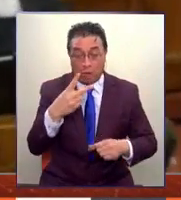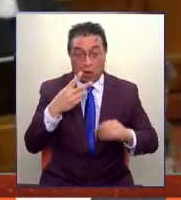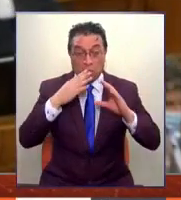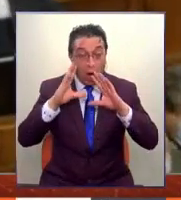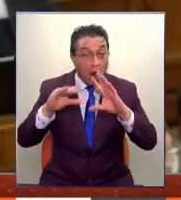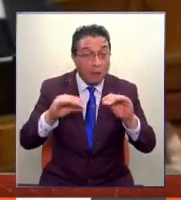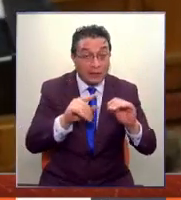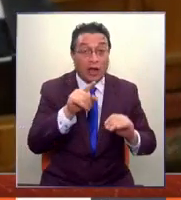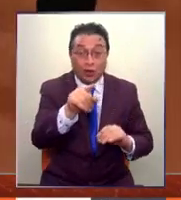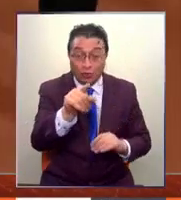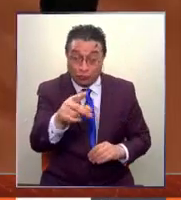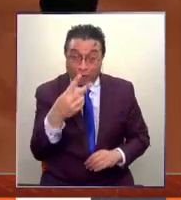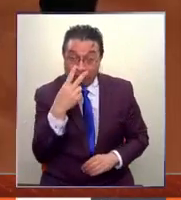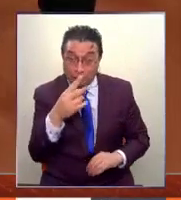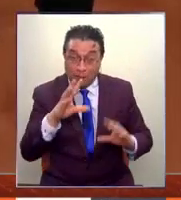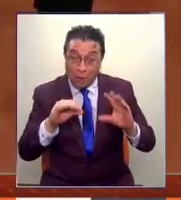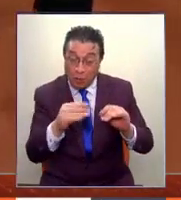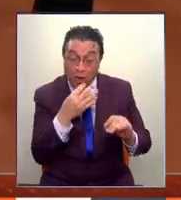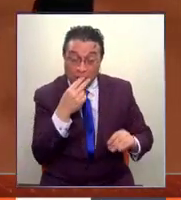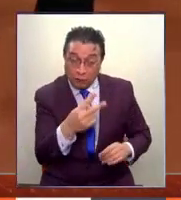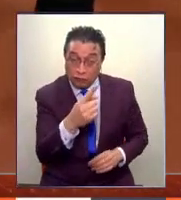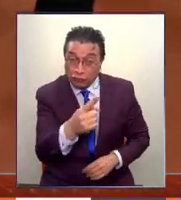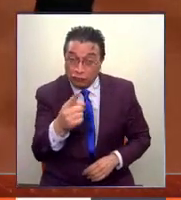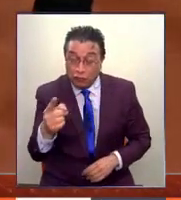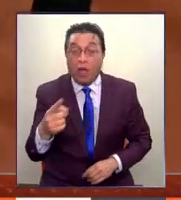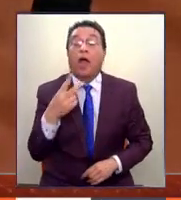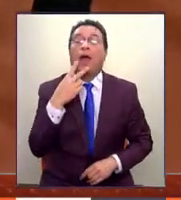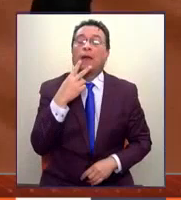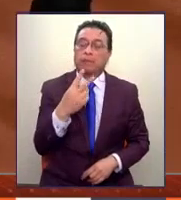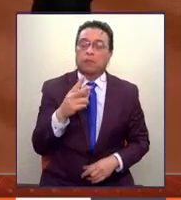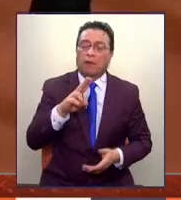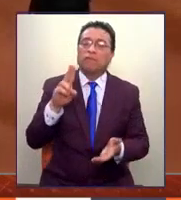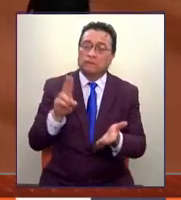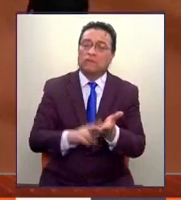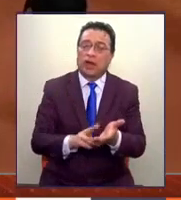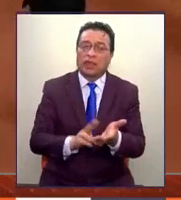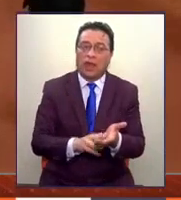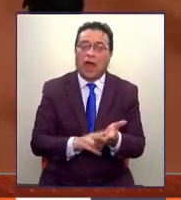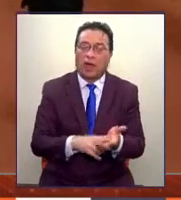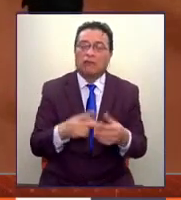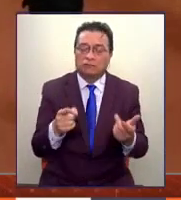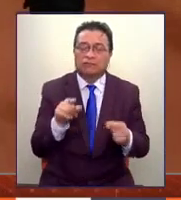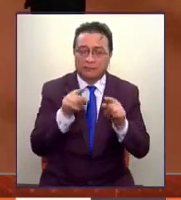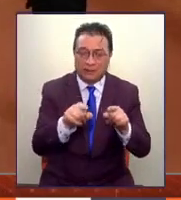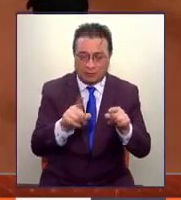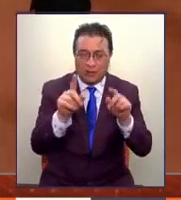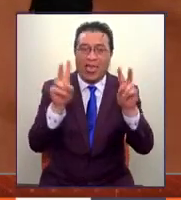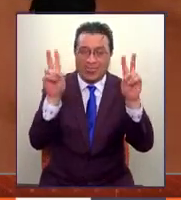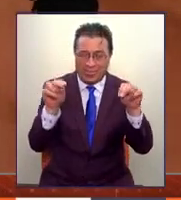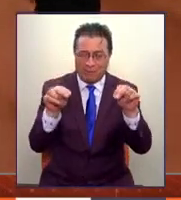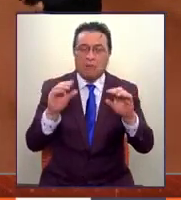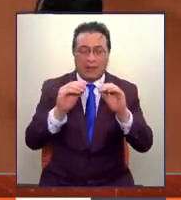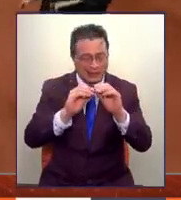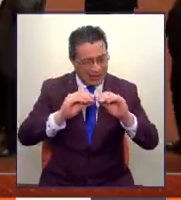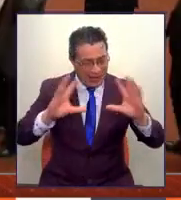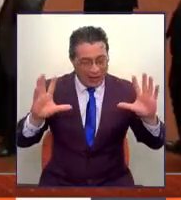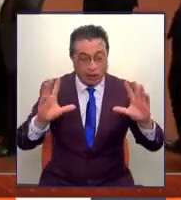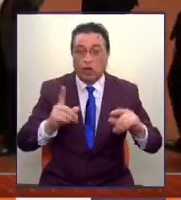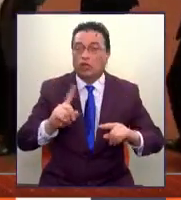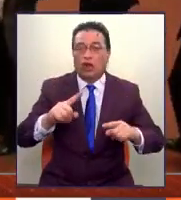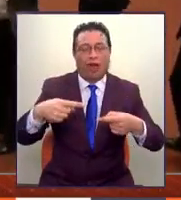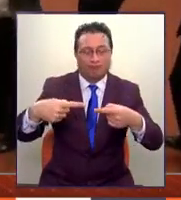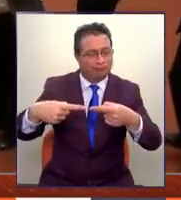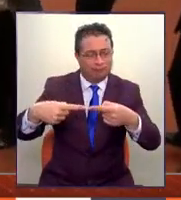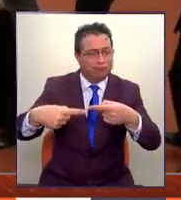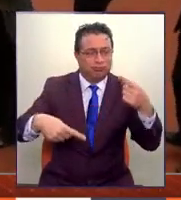entrevista que ustedes estaban mostrando, y la verdad es que, mire, acá hay un tema bien claro, es incompatible